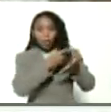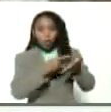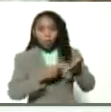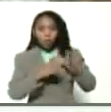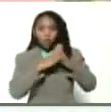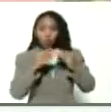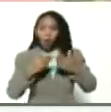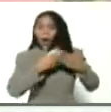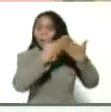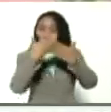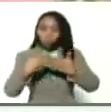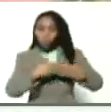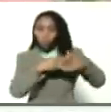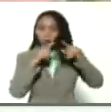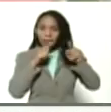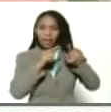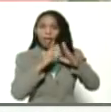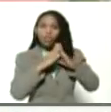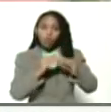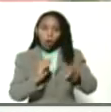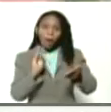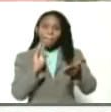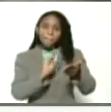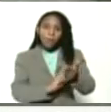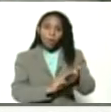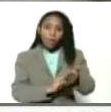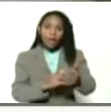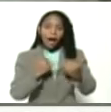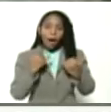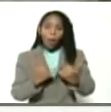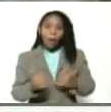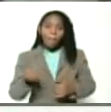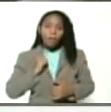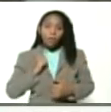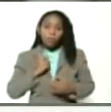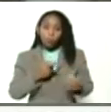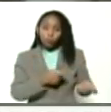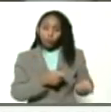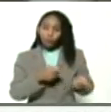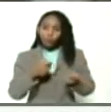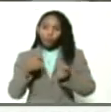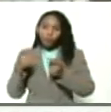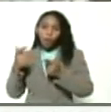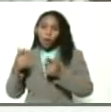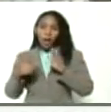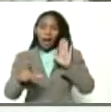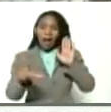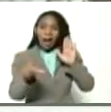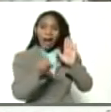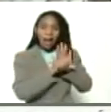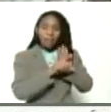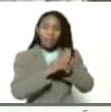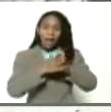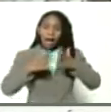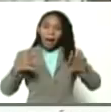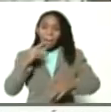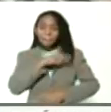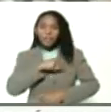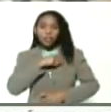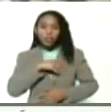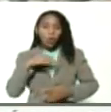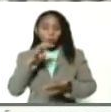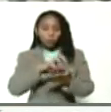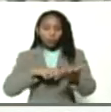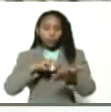lo estudien que todos le aporten y ahora aprovechemos que vamos a llevar la ley de la gran misión agro Venezuela